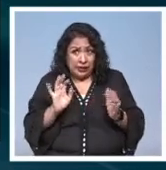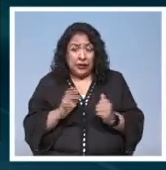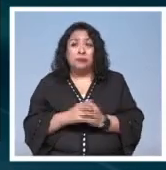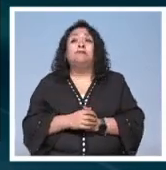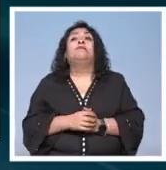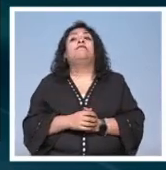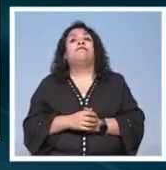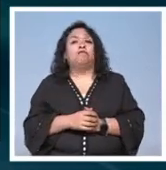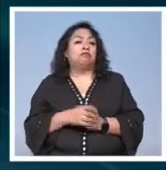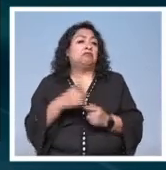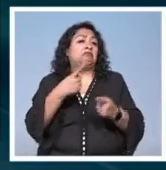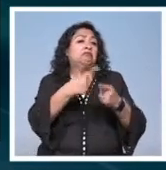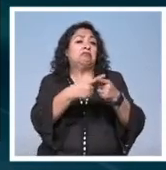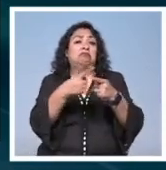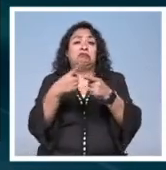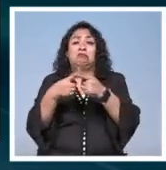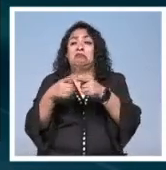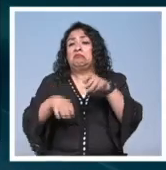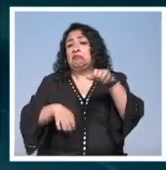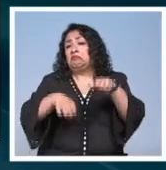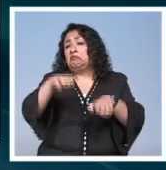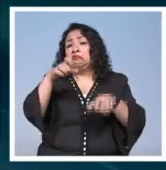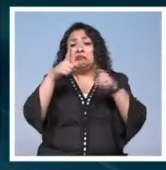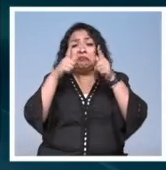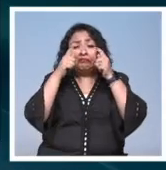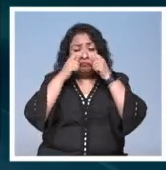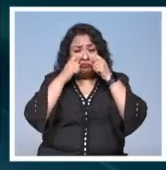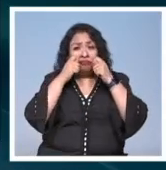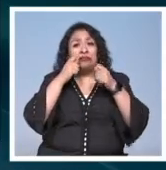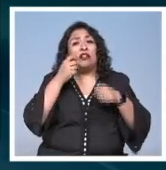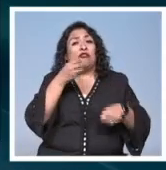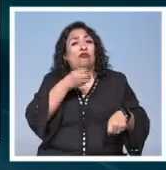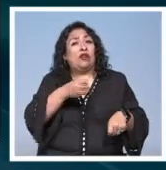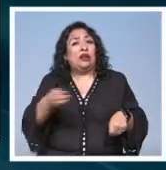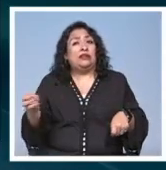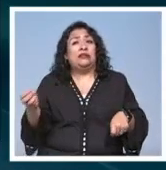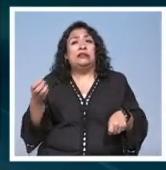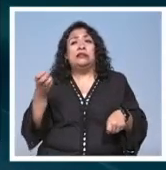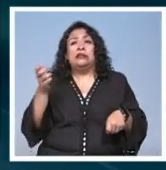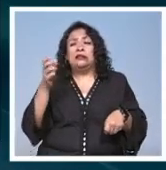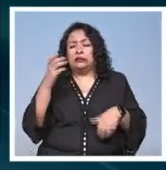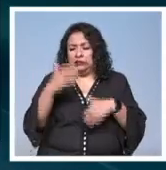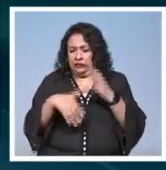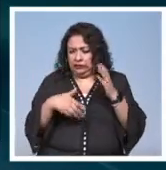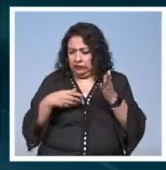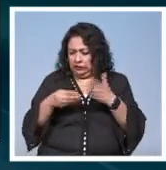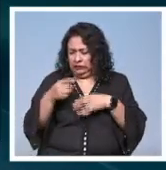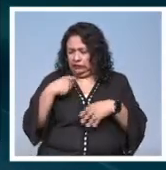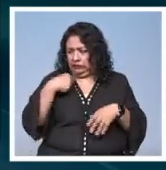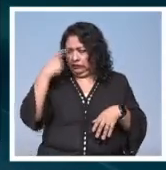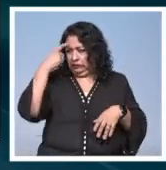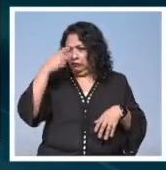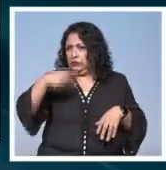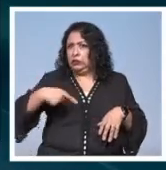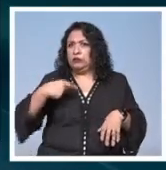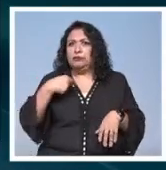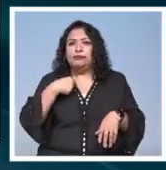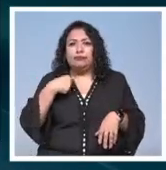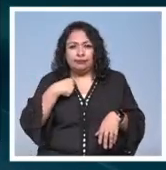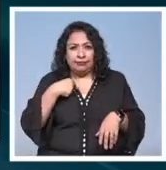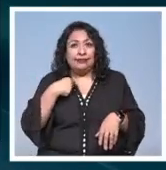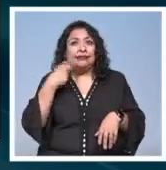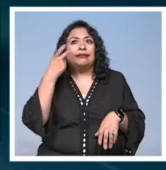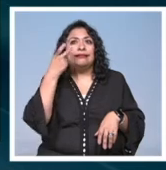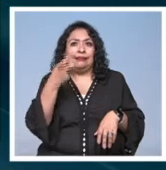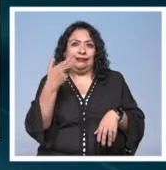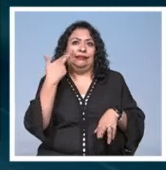sea quien sea la edad que tengas necesariamente vas a salir y te vas a cuestionar y creo que esa es